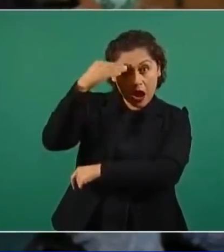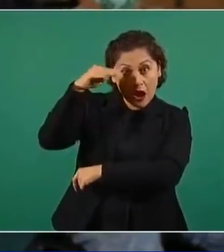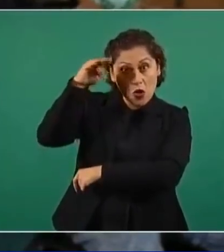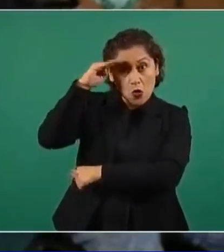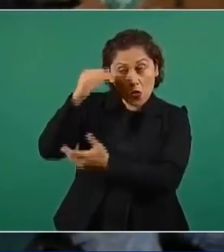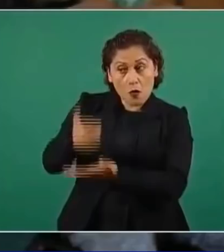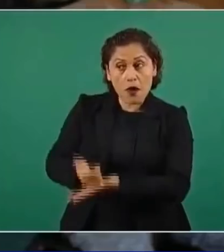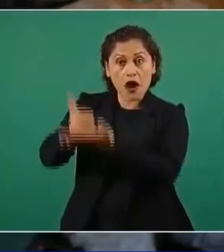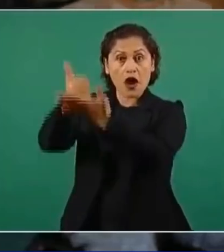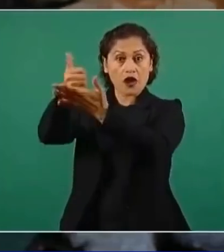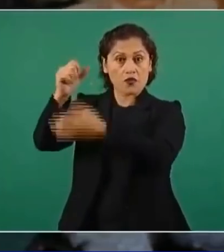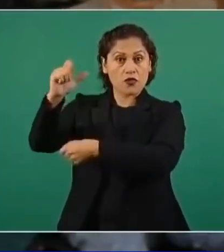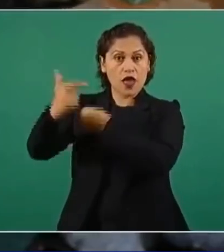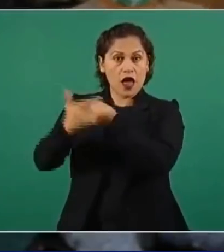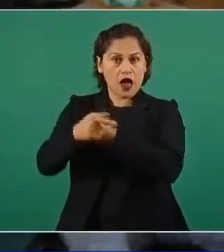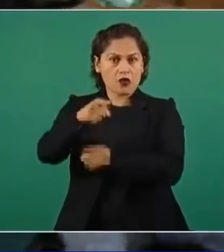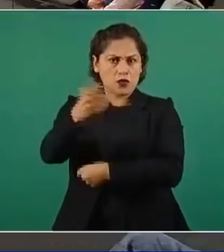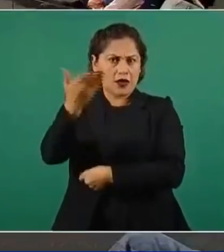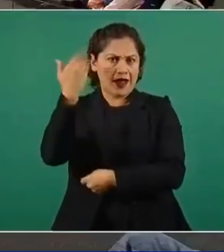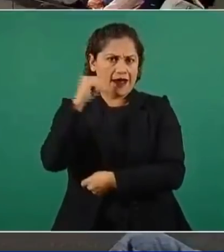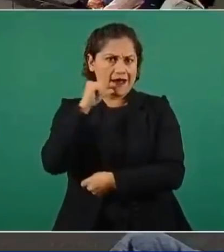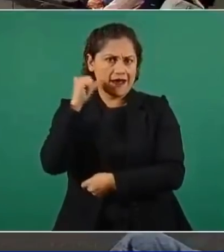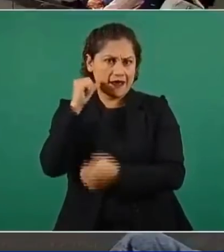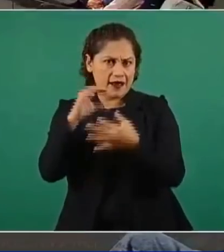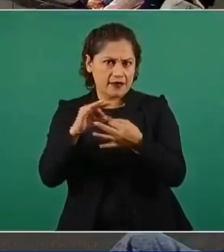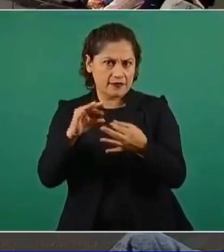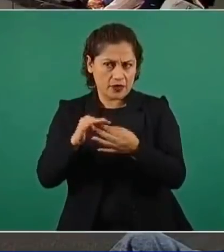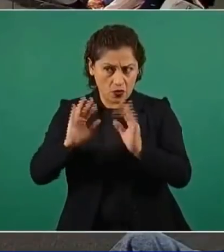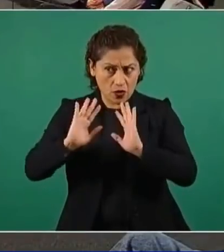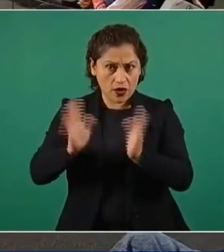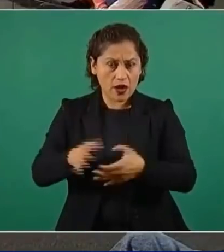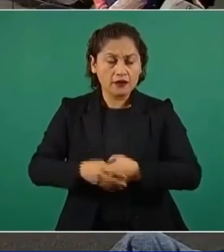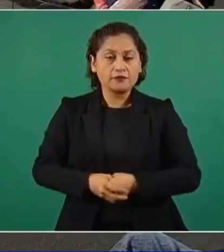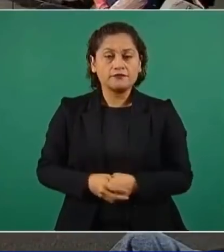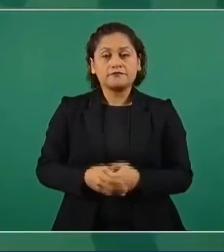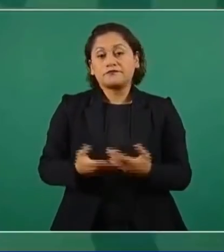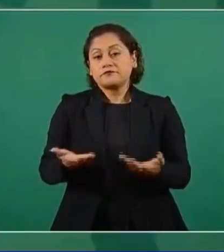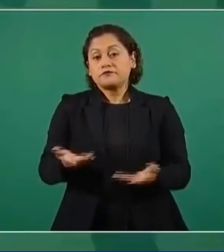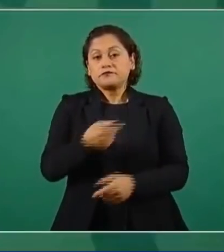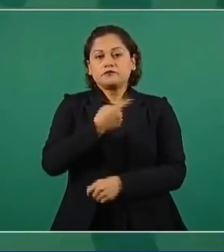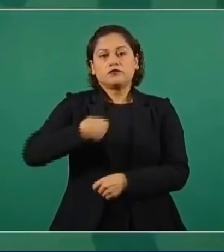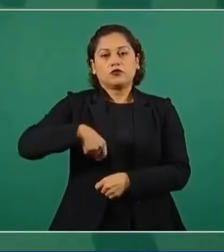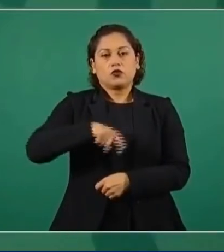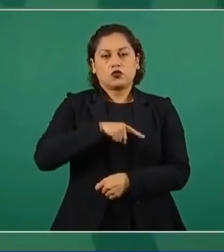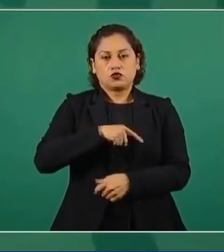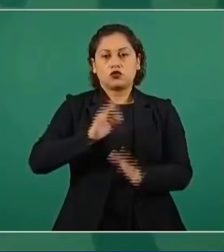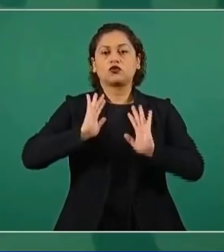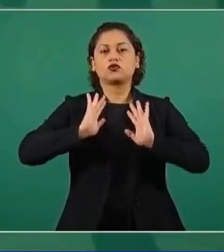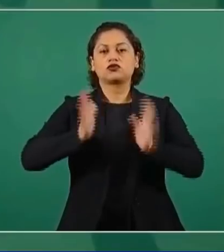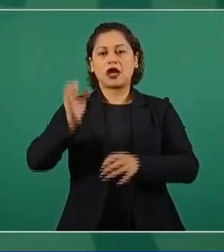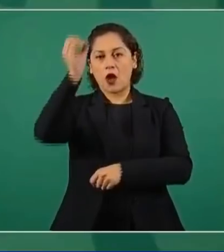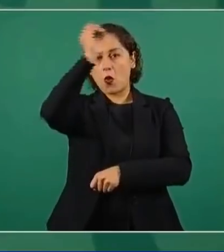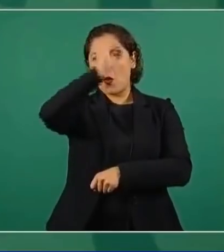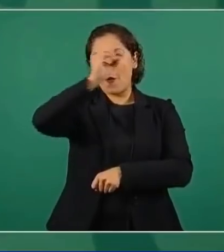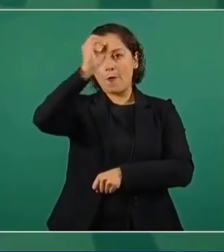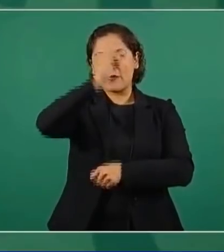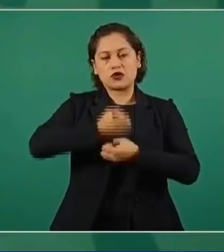humanitaria, como usted lo dijo ayer. Bueno, nosotros ya fijamos nuestra postura, consideramos